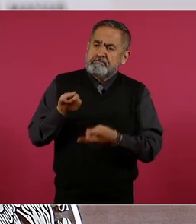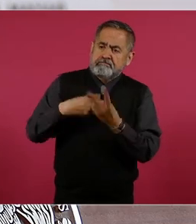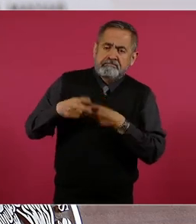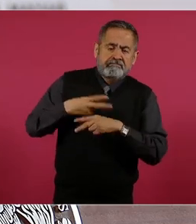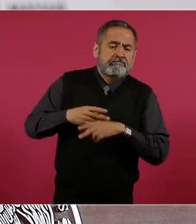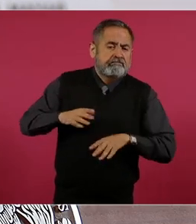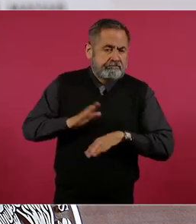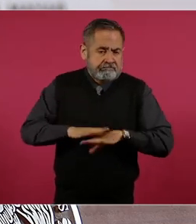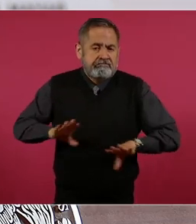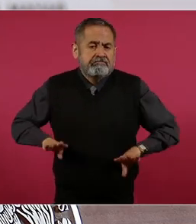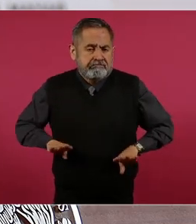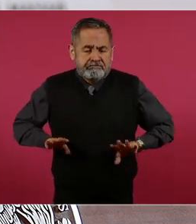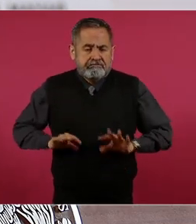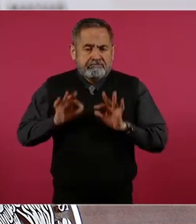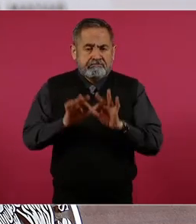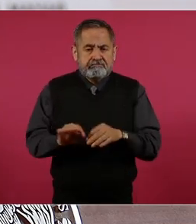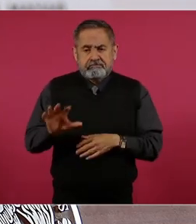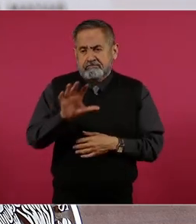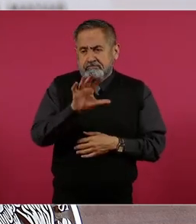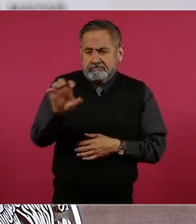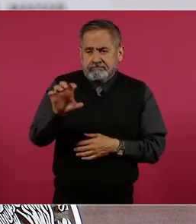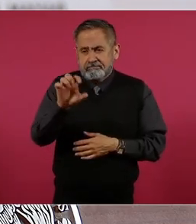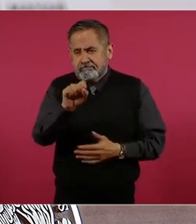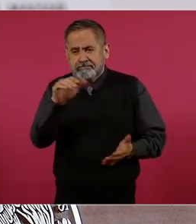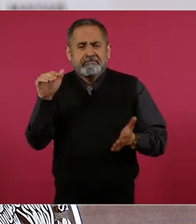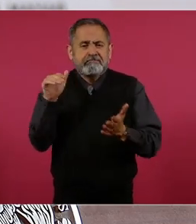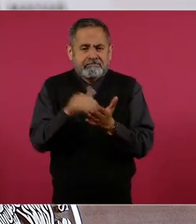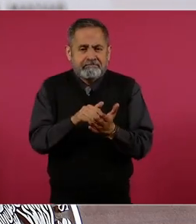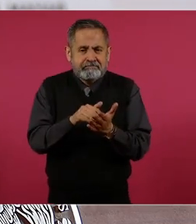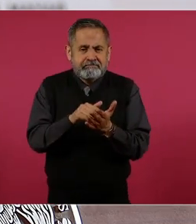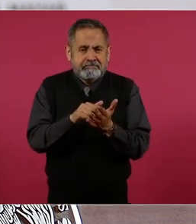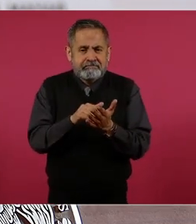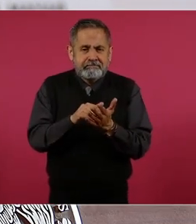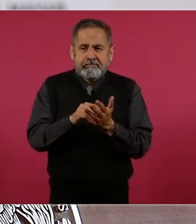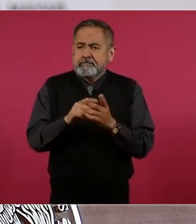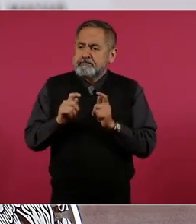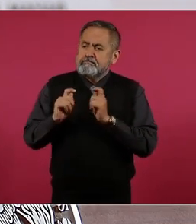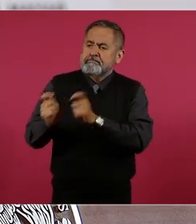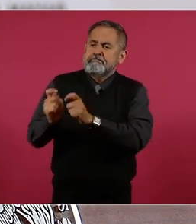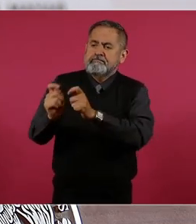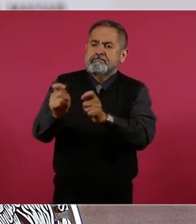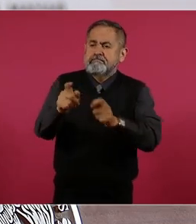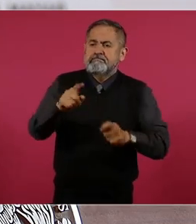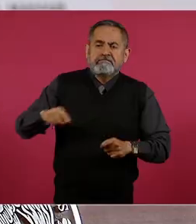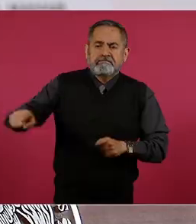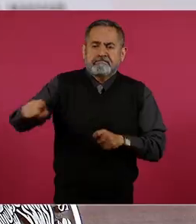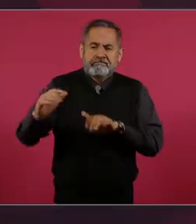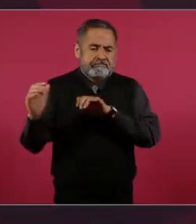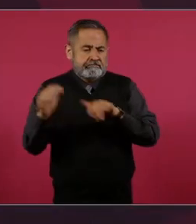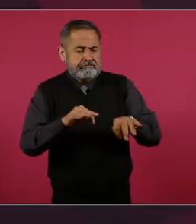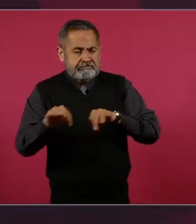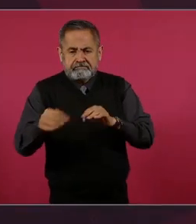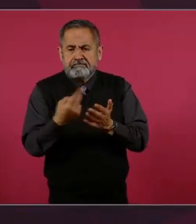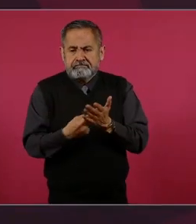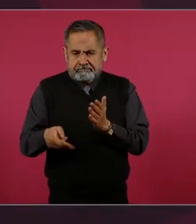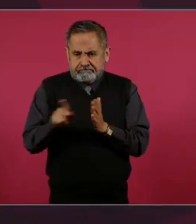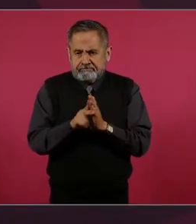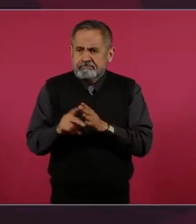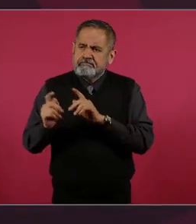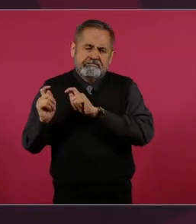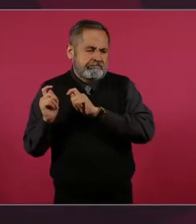incremento de 560 mil puestos de trabajo que se necesitan más,